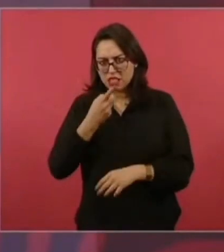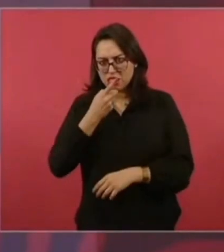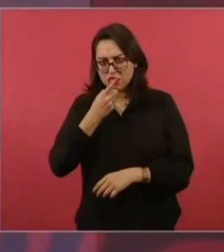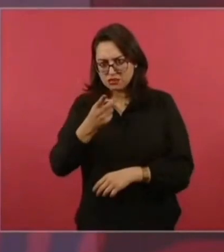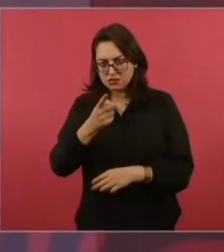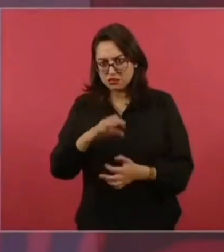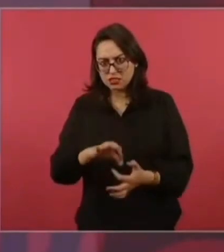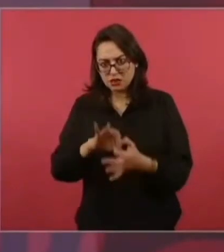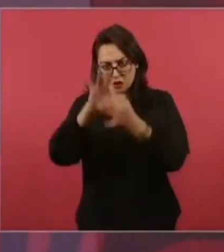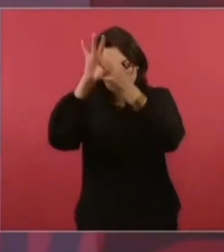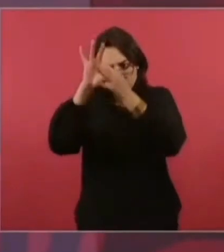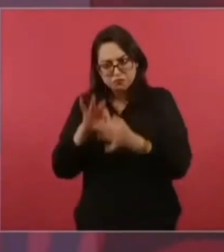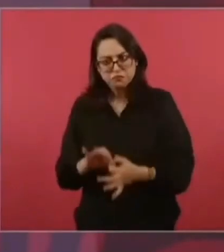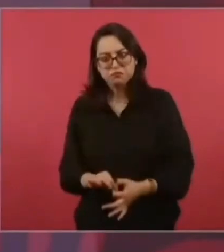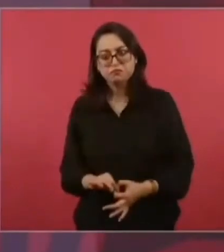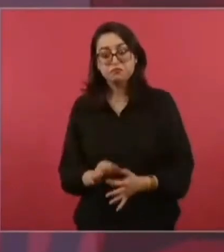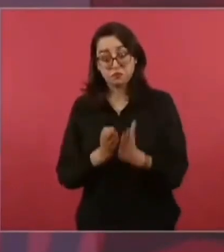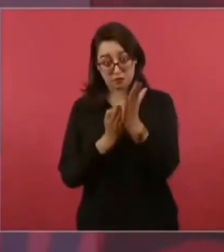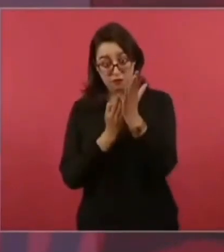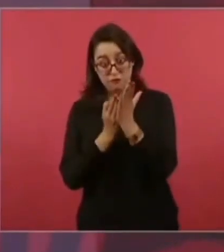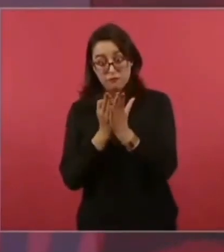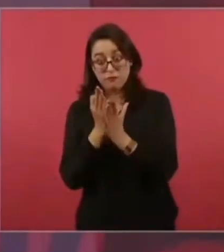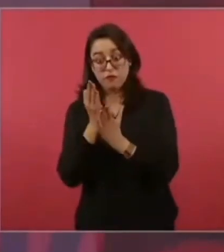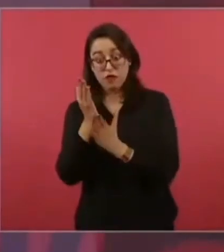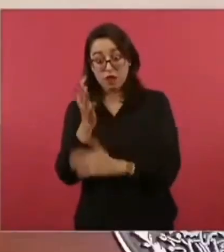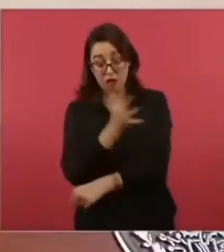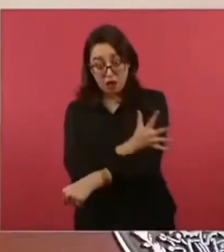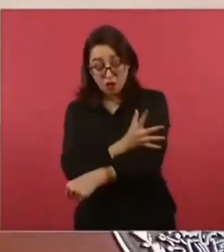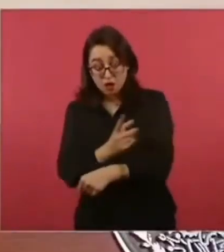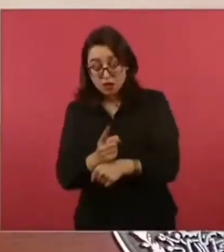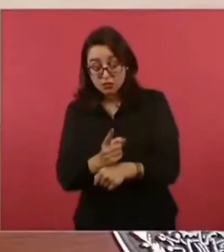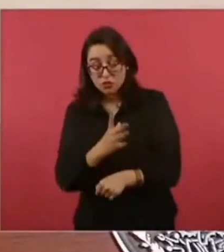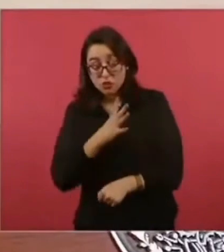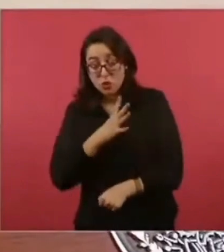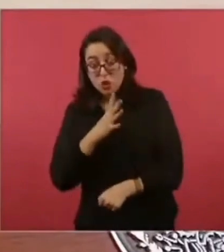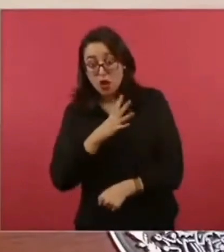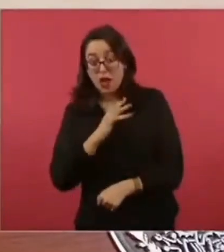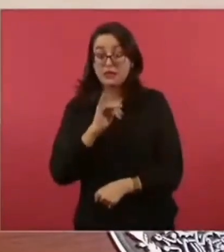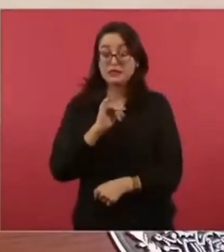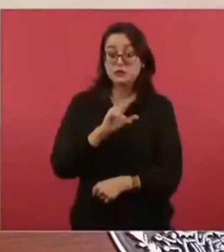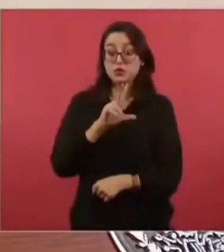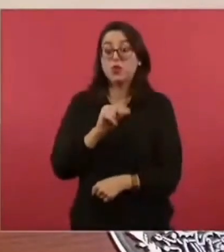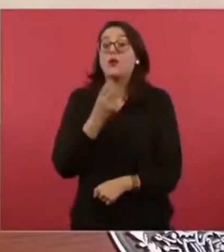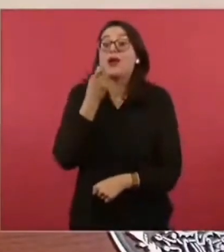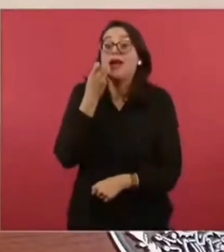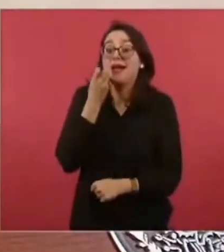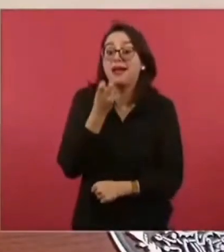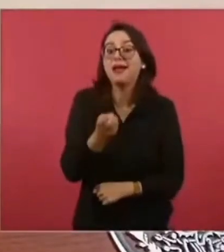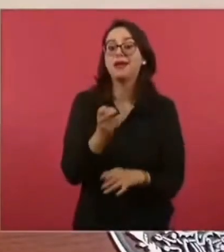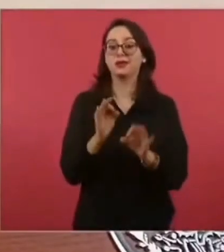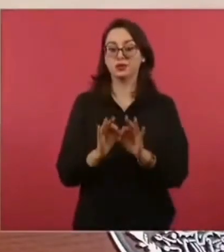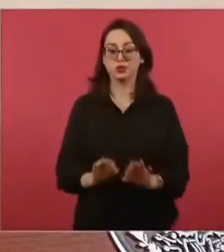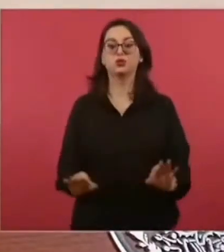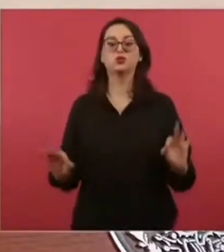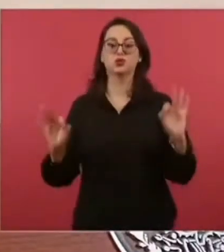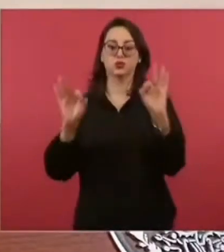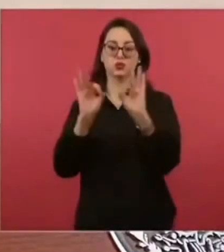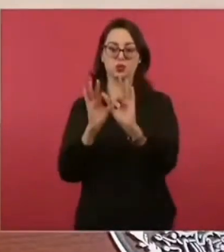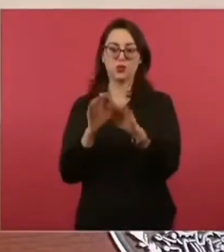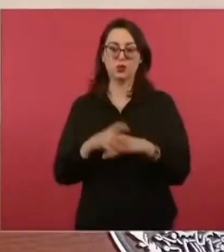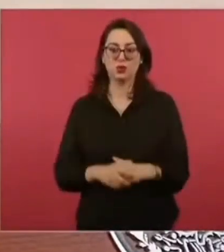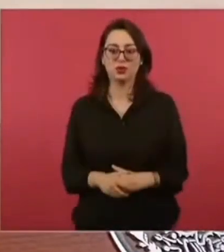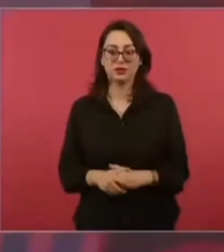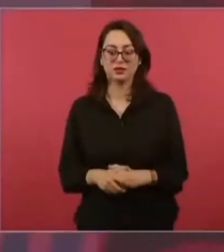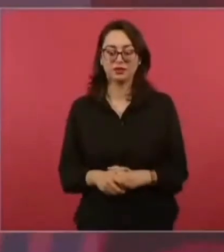Si hemos actuado con rectitud, con honestidad. Porque eso es lo que el pueblo de México